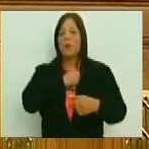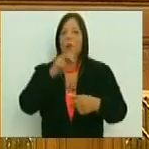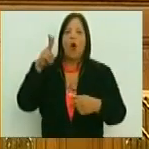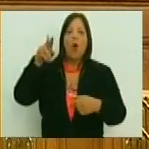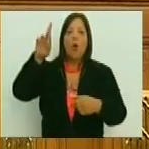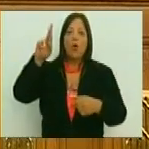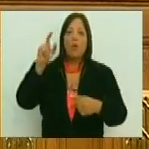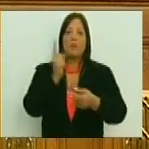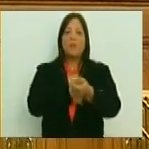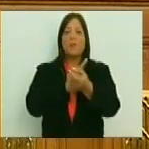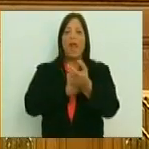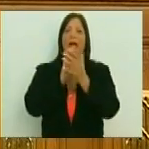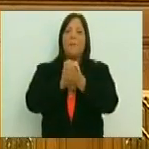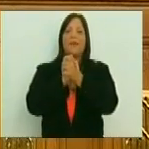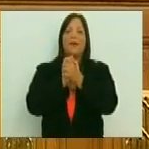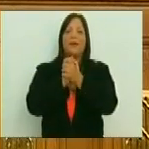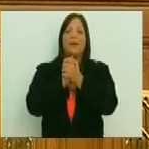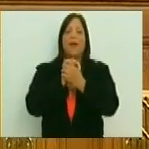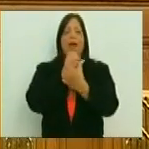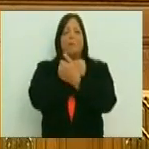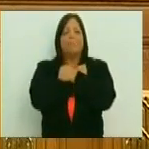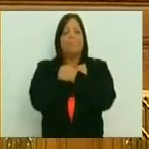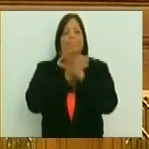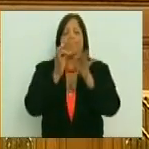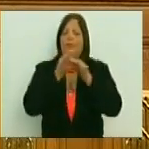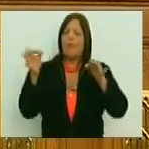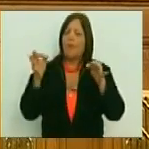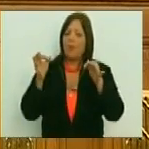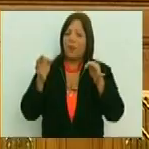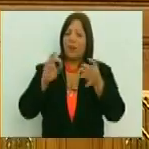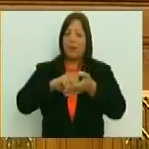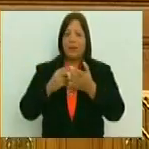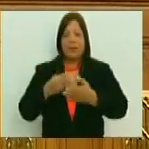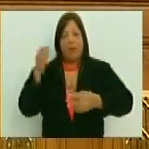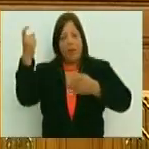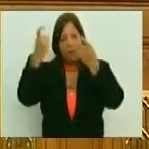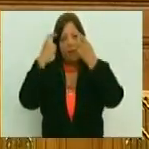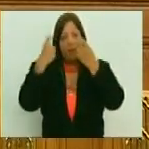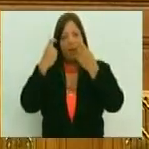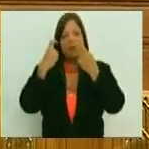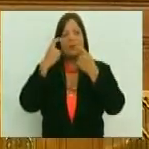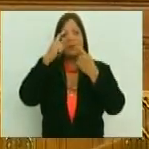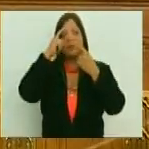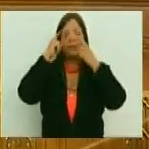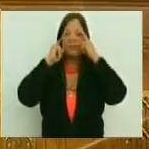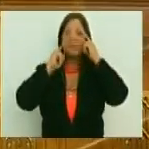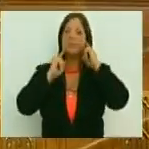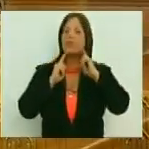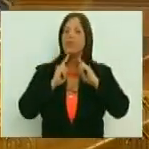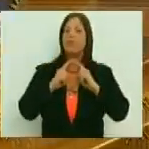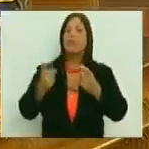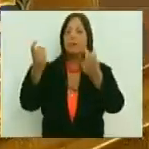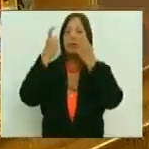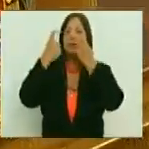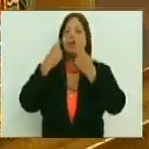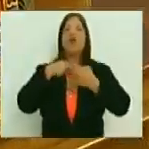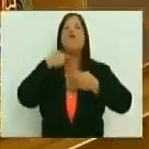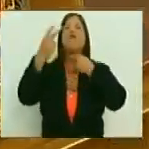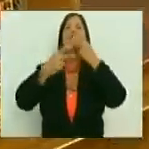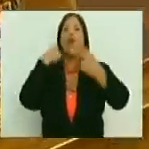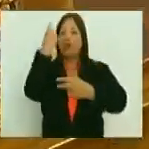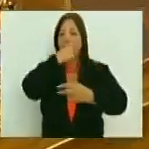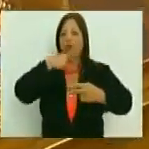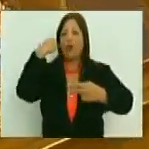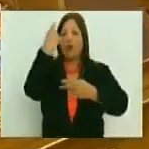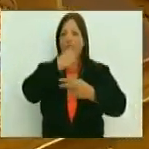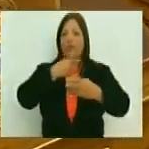por habernos amado de la forma en que lo hizo, por habernos formado y por habernos dado voz y rostro a